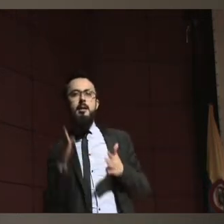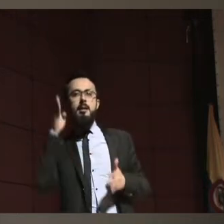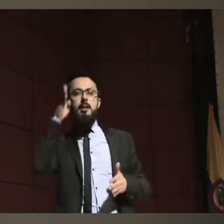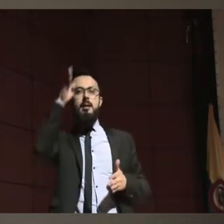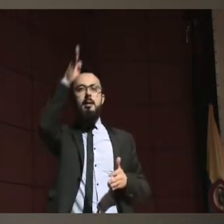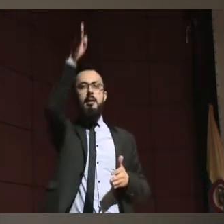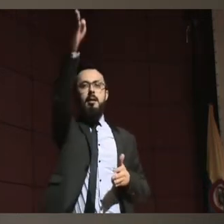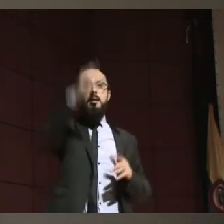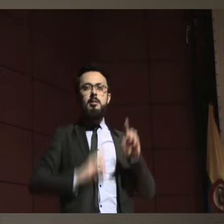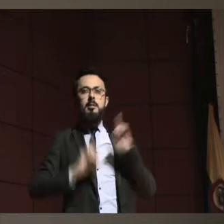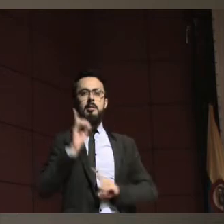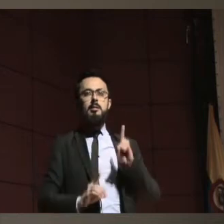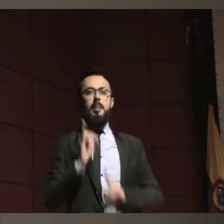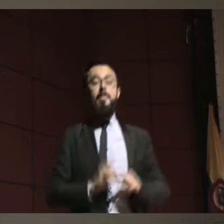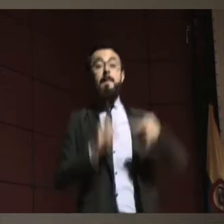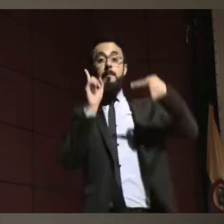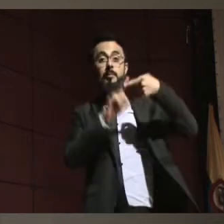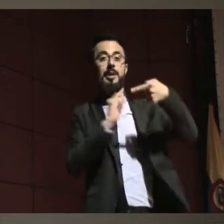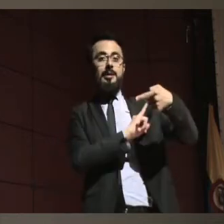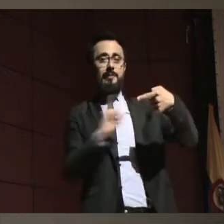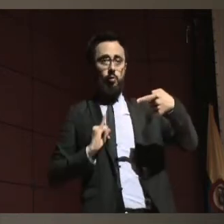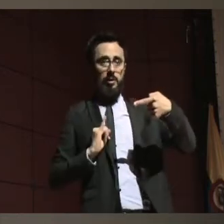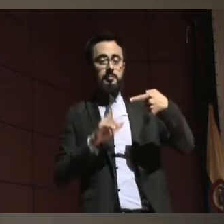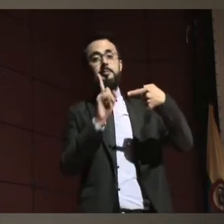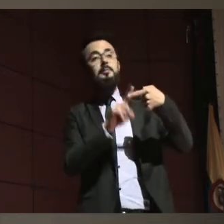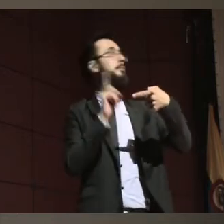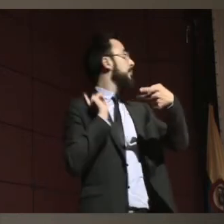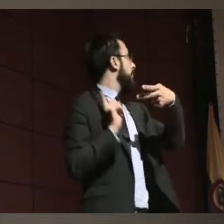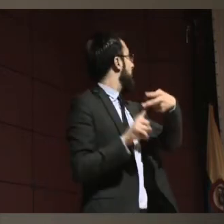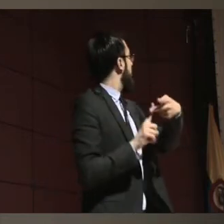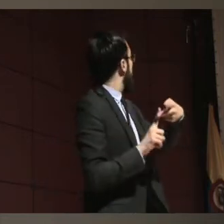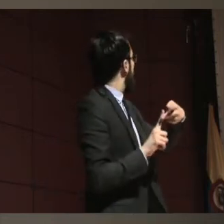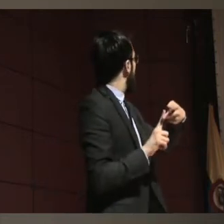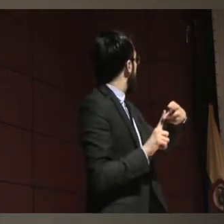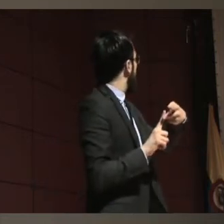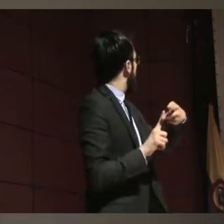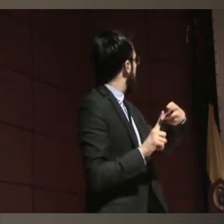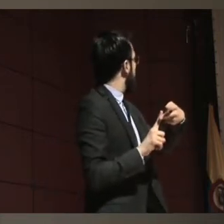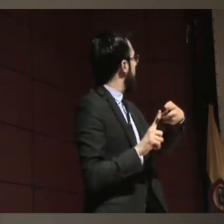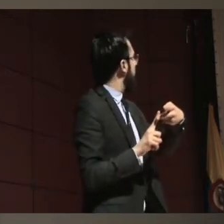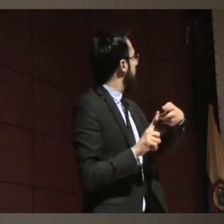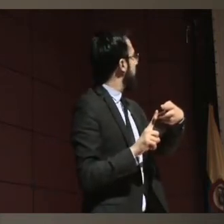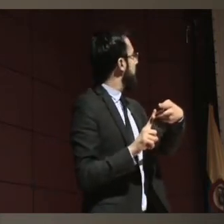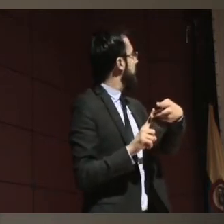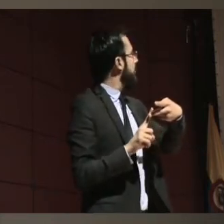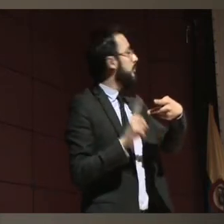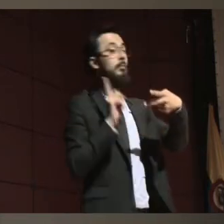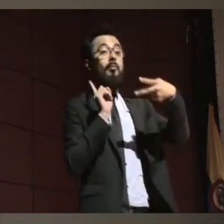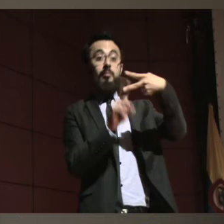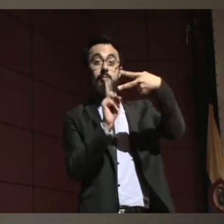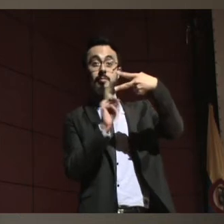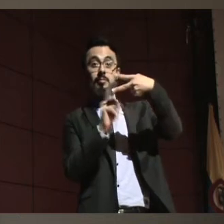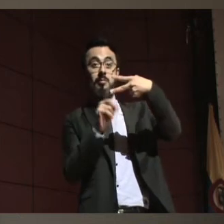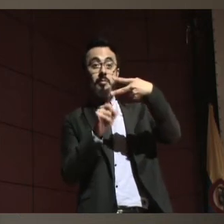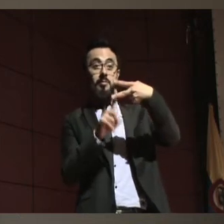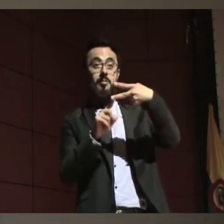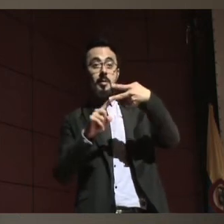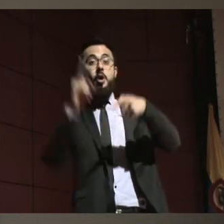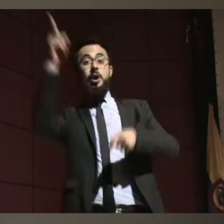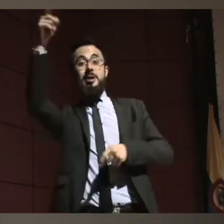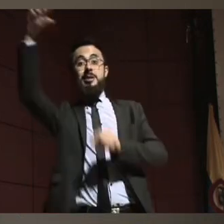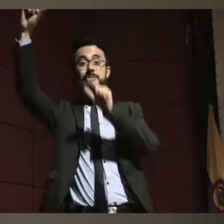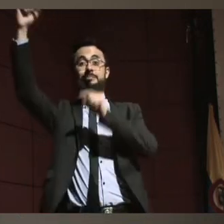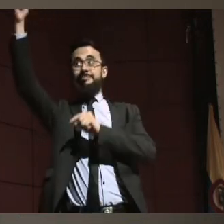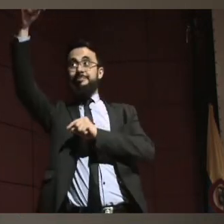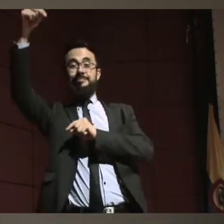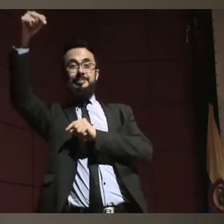Un tema de no su institución, por supuesto. Quiere decir que no lo puede hacer otra persona, sino que tengo que hacerlo